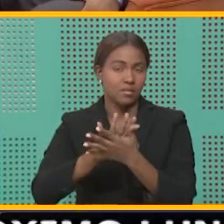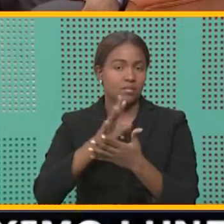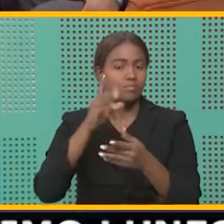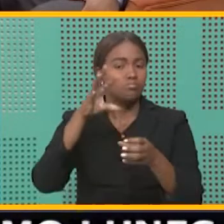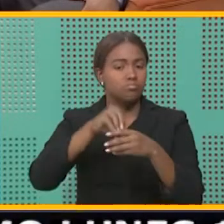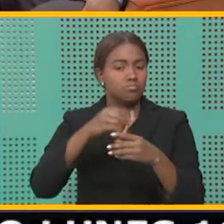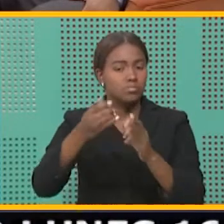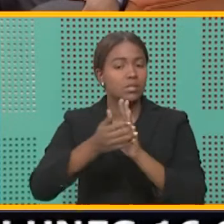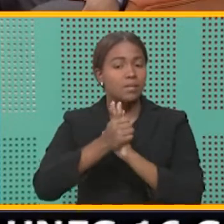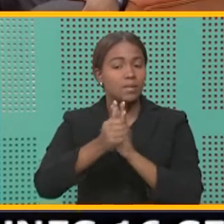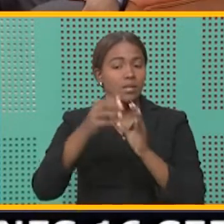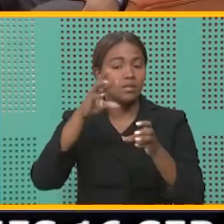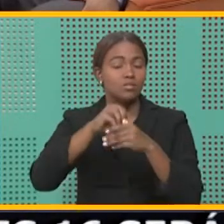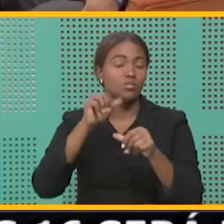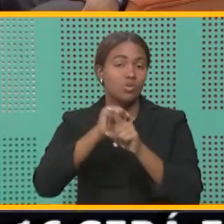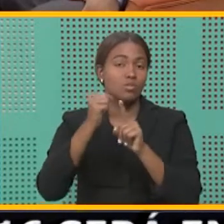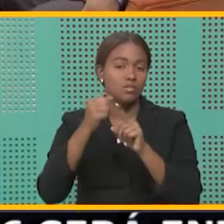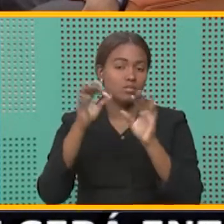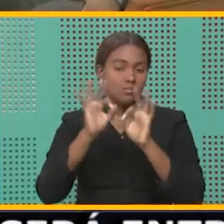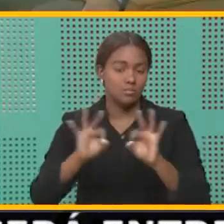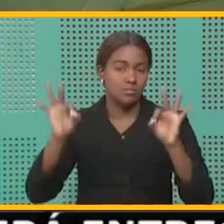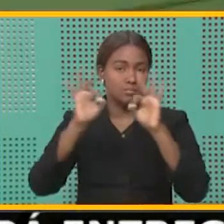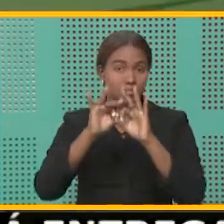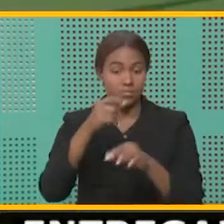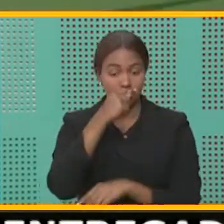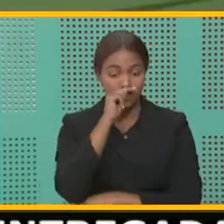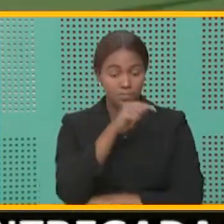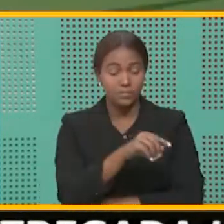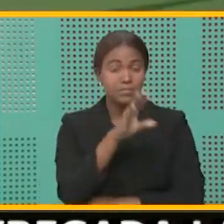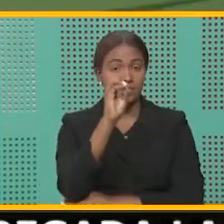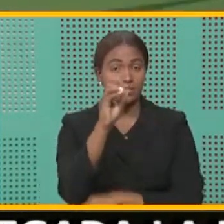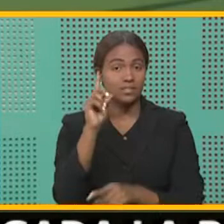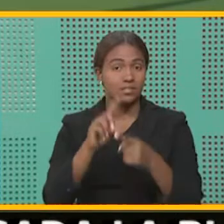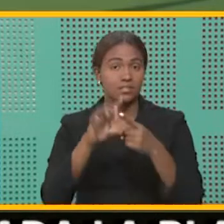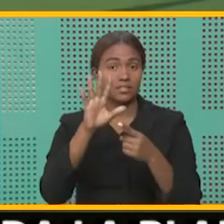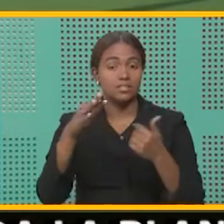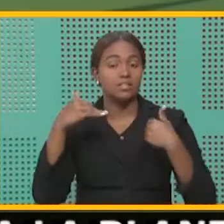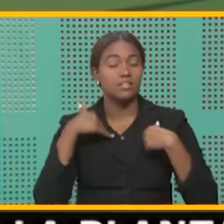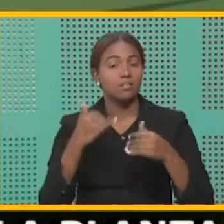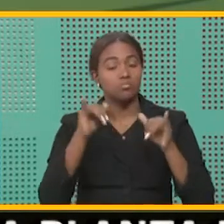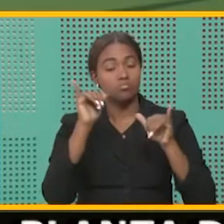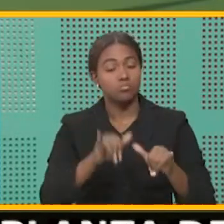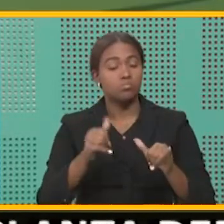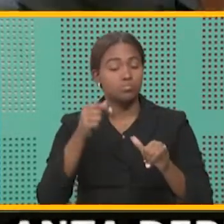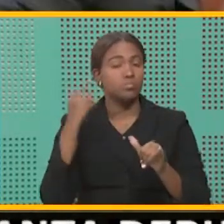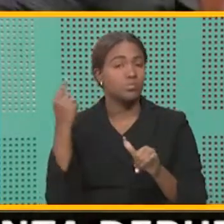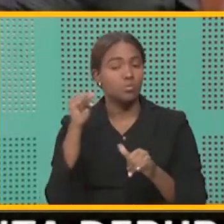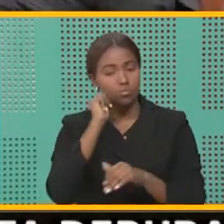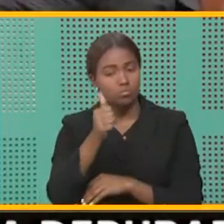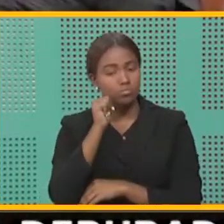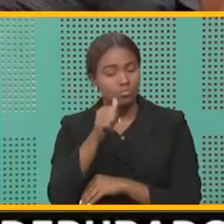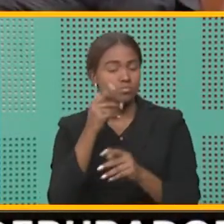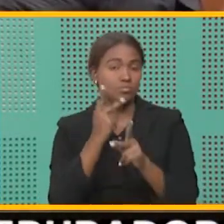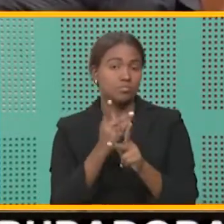social muy importante, y es que el niño de 0 a 5 está todo el día en la estancia infantil.